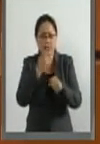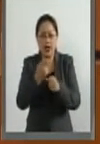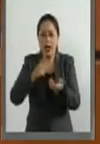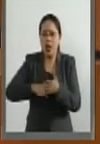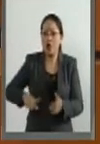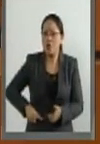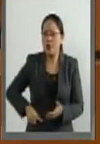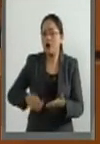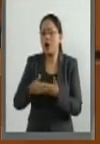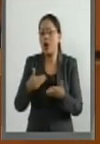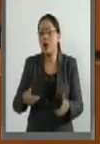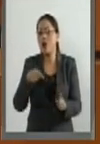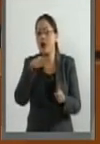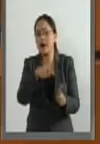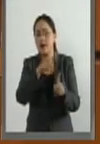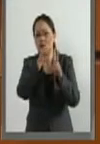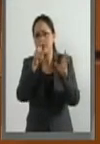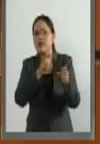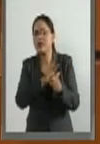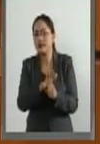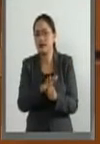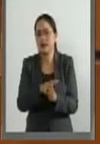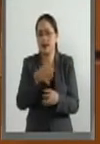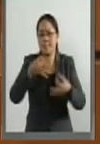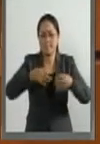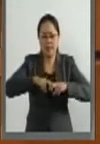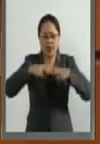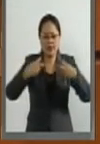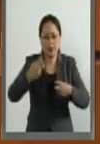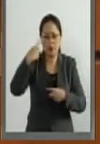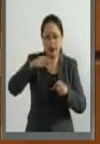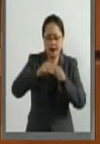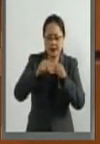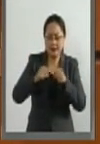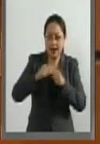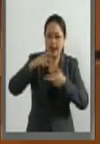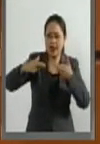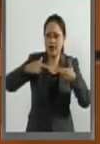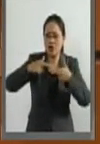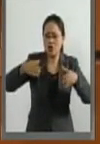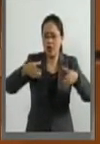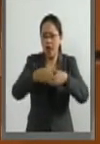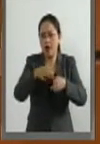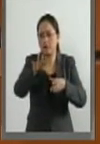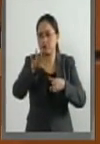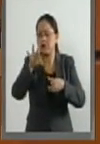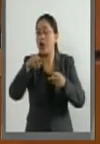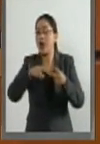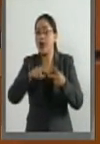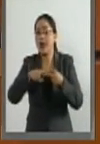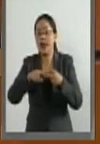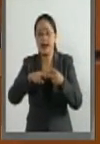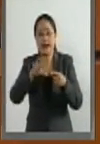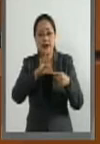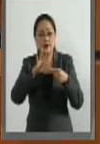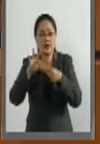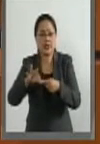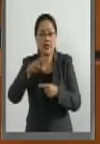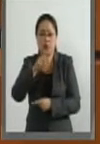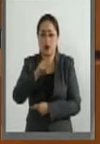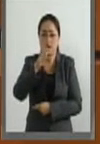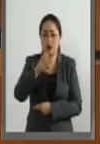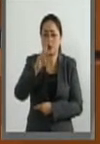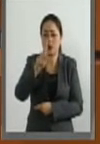caso se trata de magistrados para las salas regionales y especializadas del Tribunal